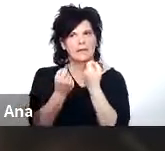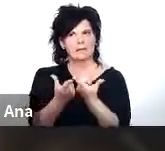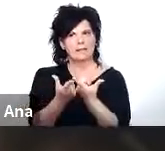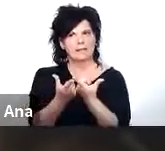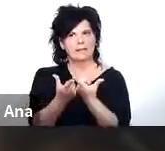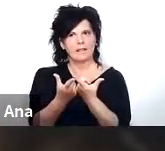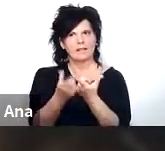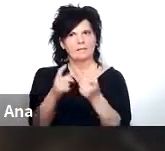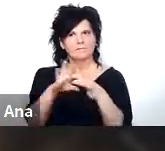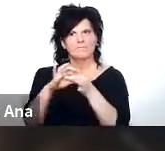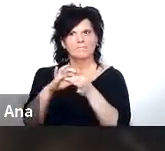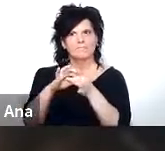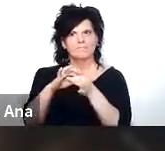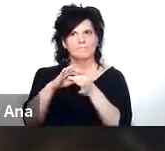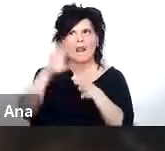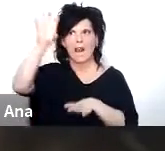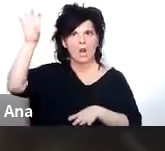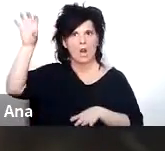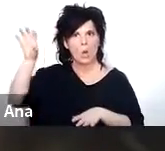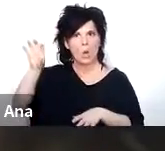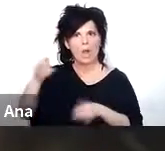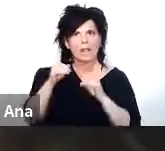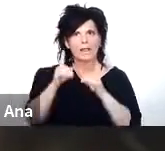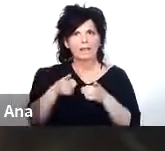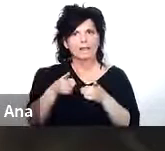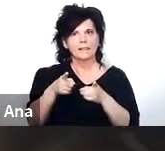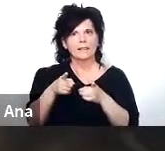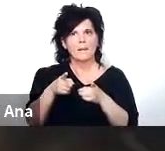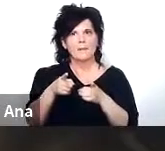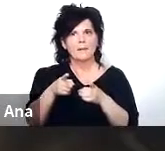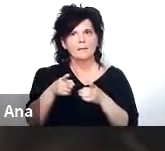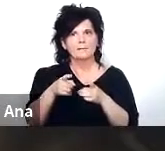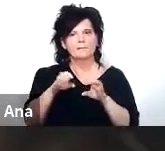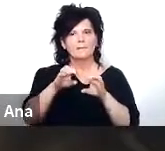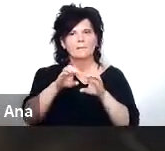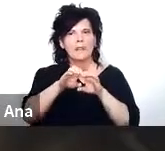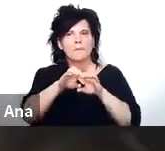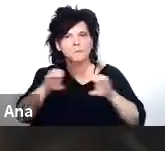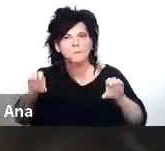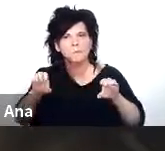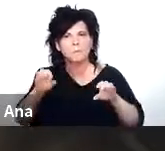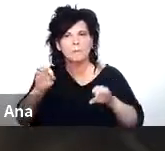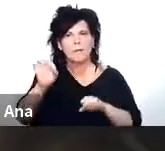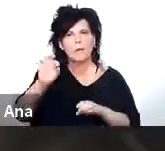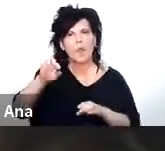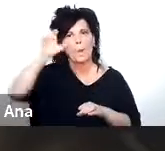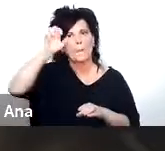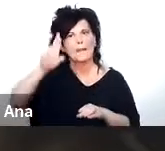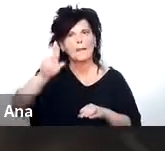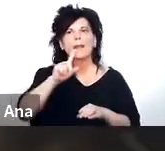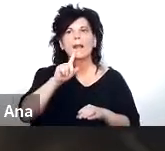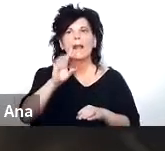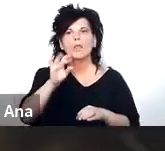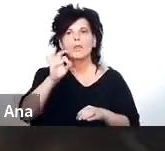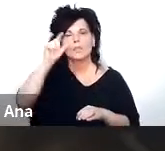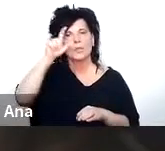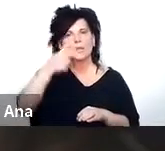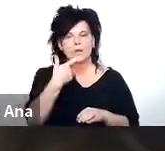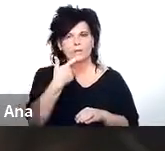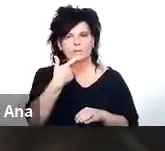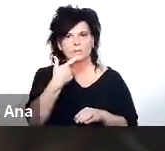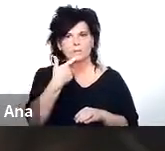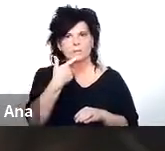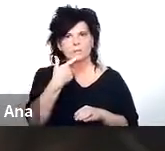localidades también hay una fuerte presencia de cable operadores que han empezado a prestar servicios de internet o directamente